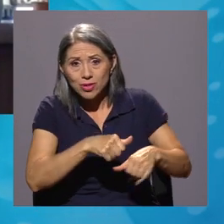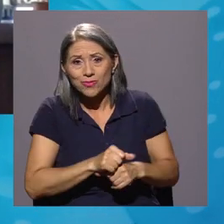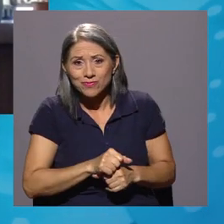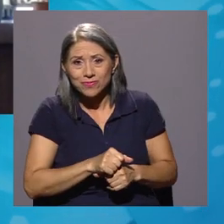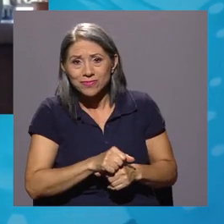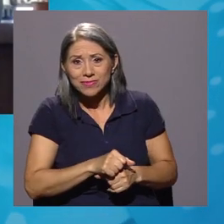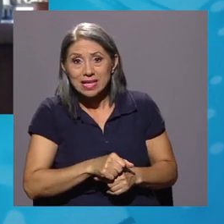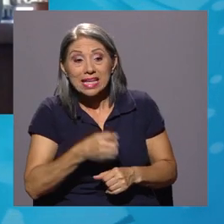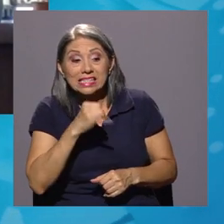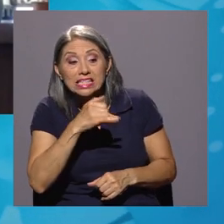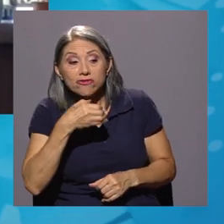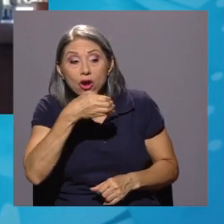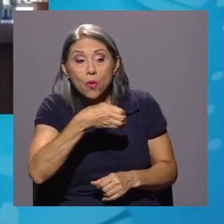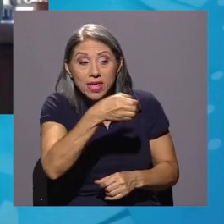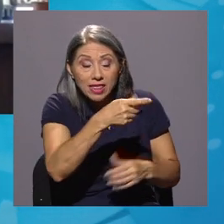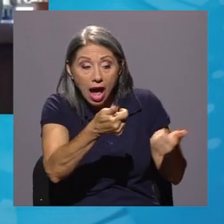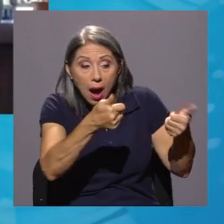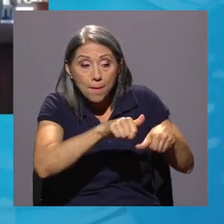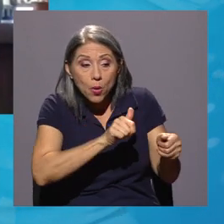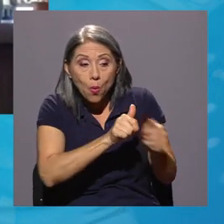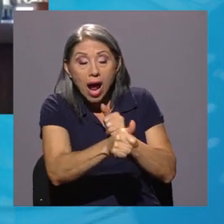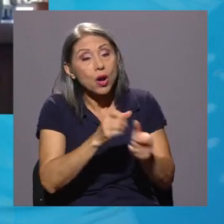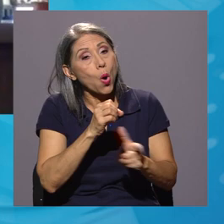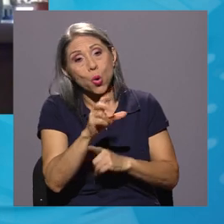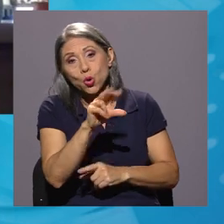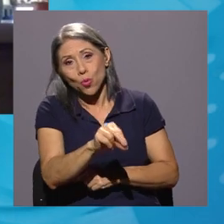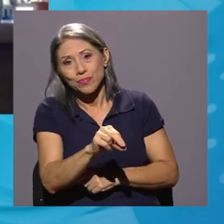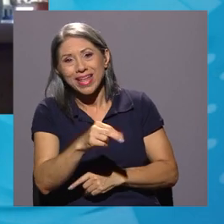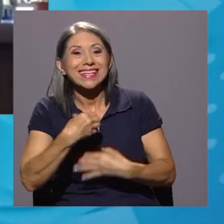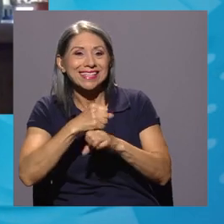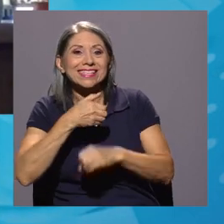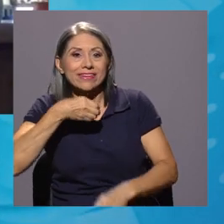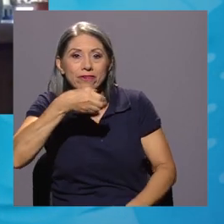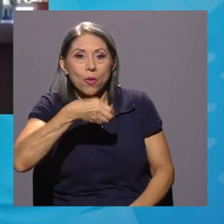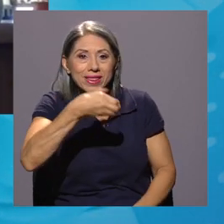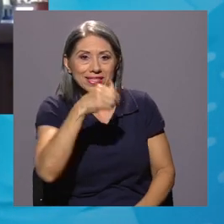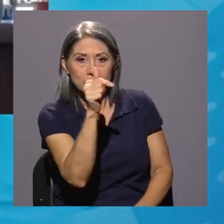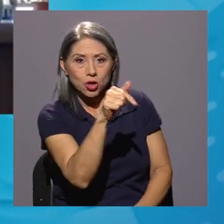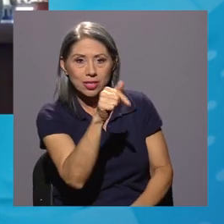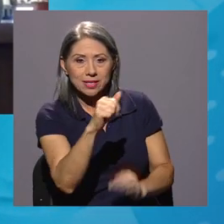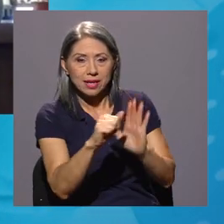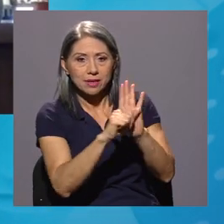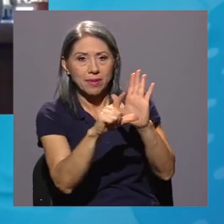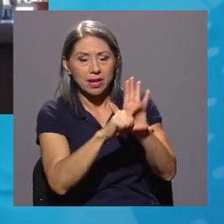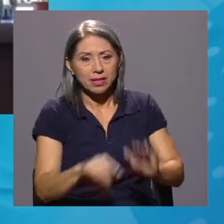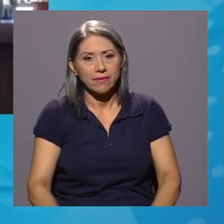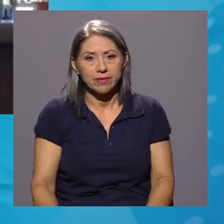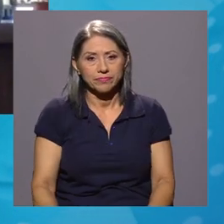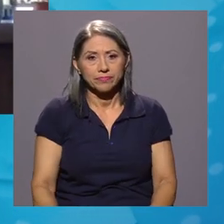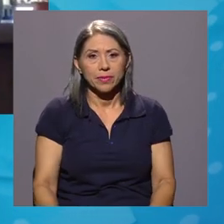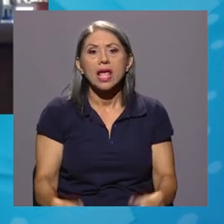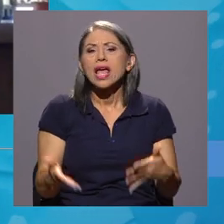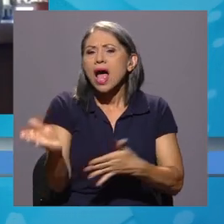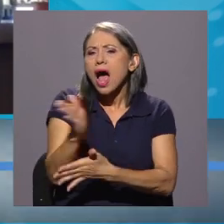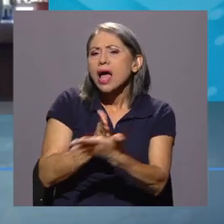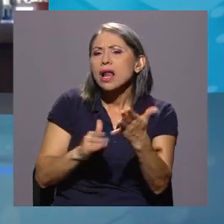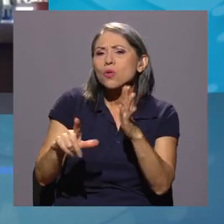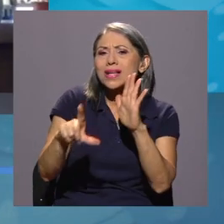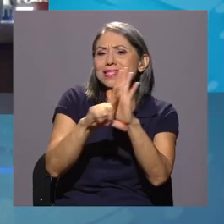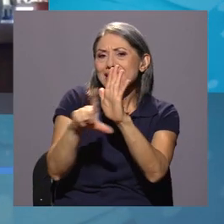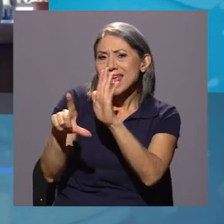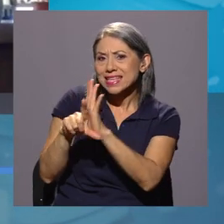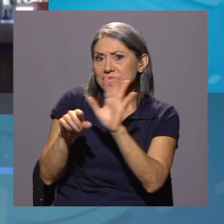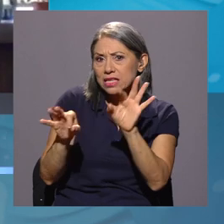proyecto de ley. Si recomienda aprobarlo o no aprobarlo, son recomendaciones que se hacen a la asamblea legislativa. Y luego hay algunas